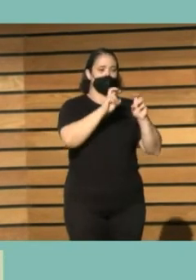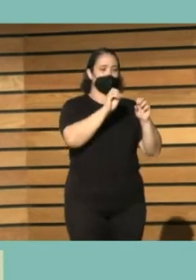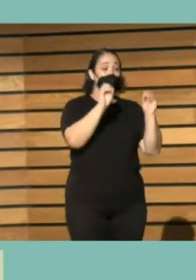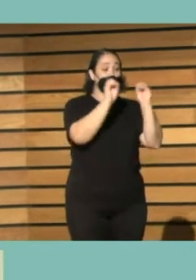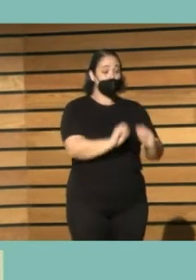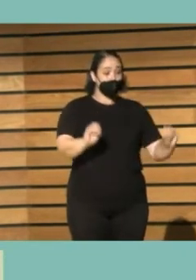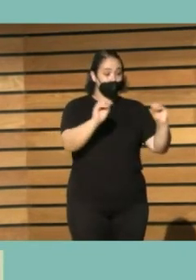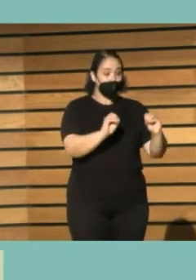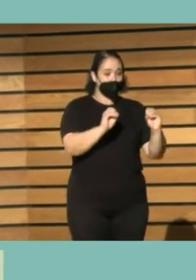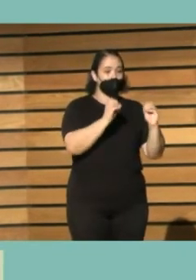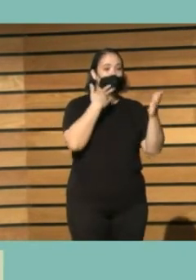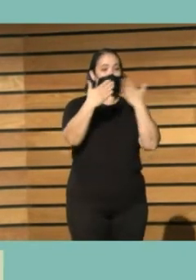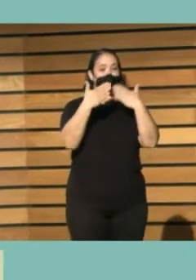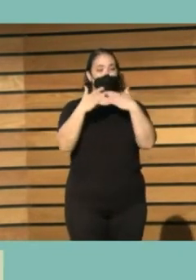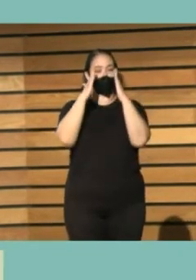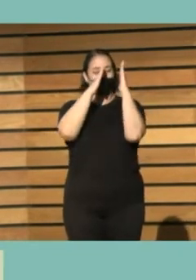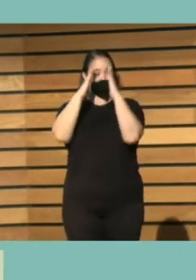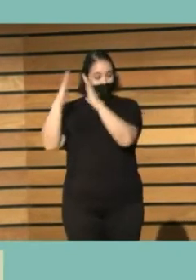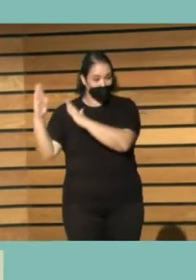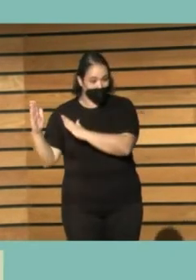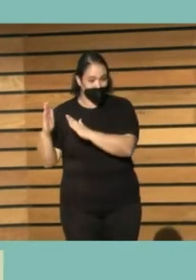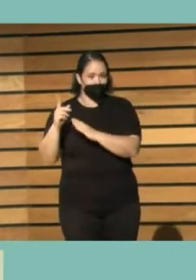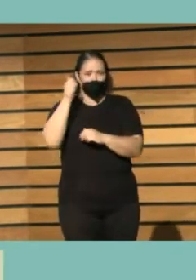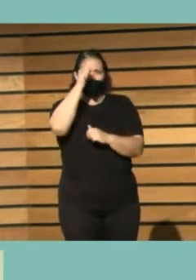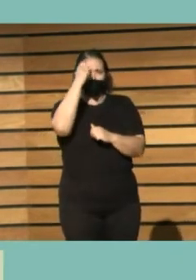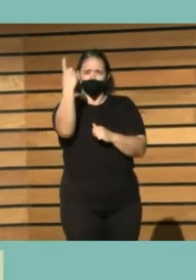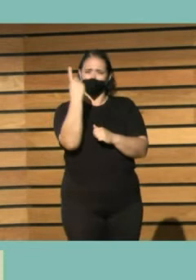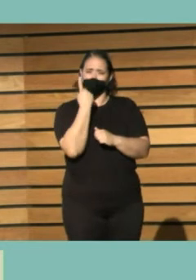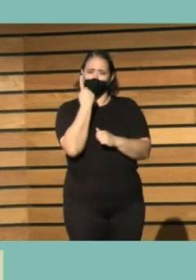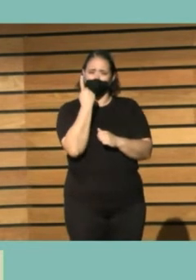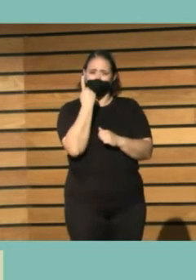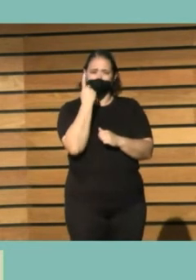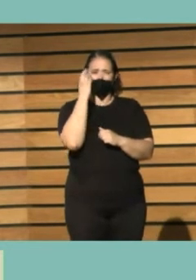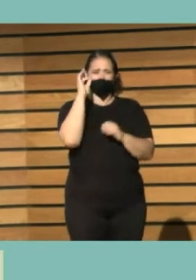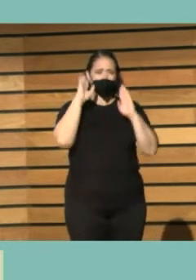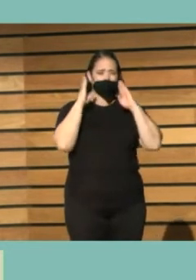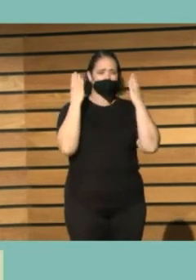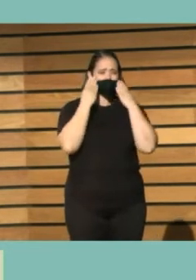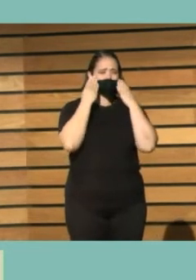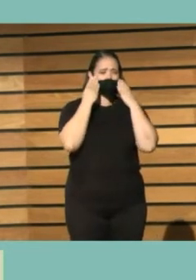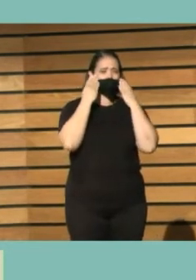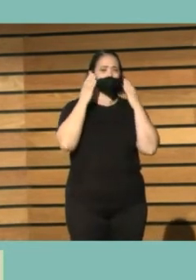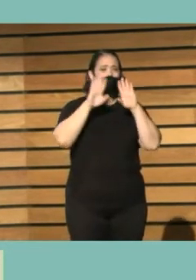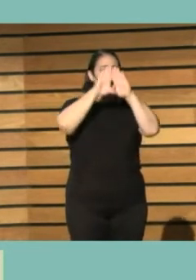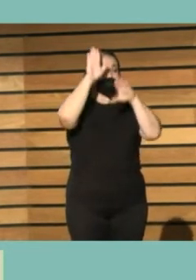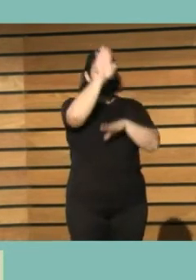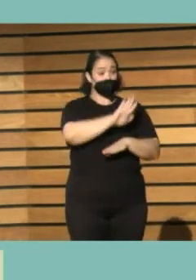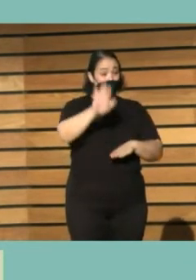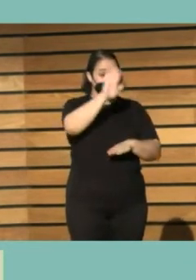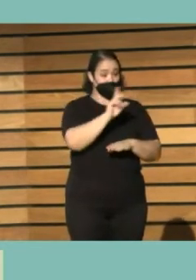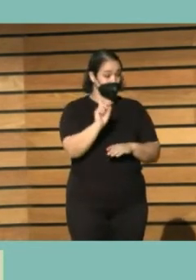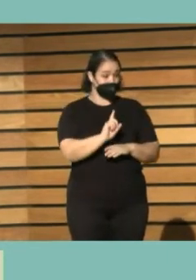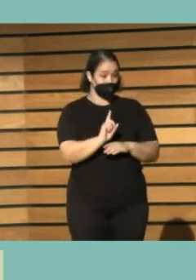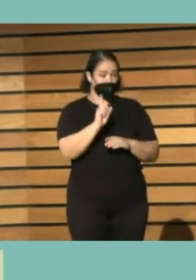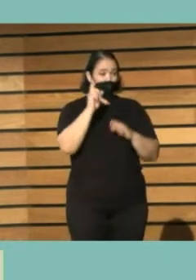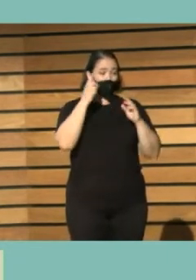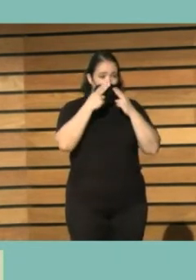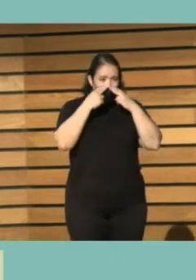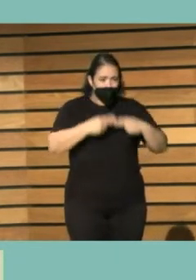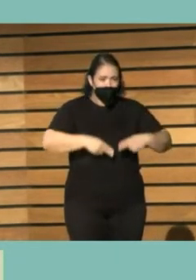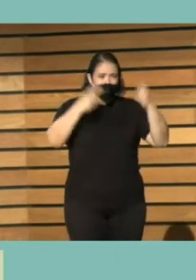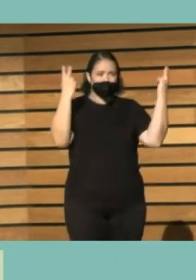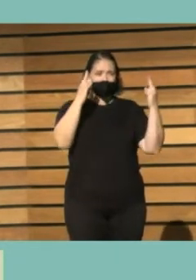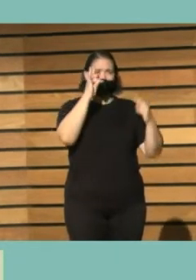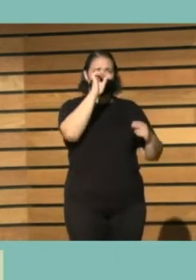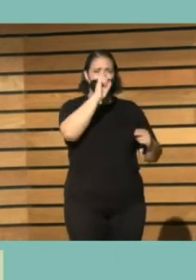iba a acabar con los bibliotecarios vino un señor a una creo que no fue al congreso nacional pero a otra conferencia que había inaugurado una biblioteca en Texas